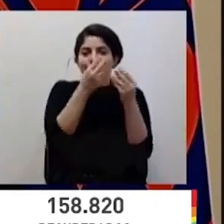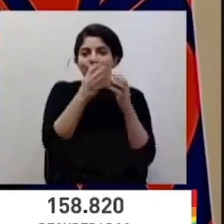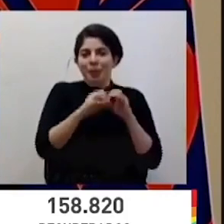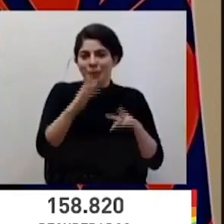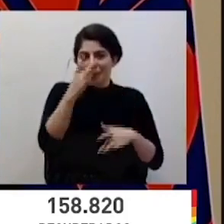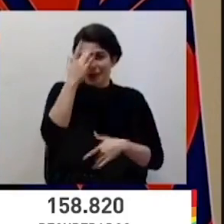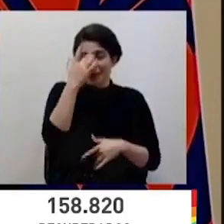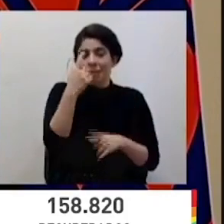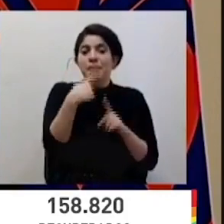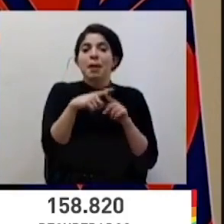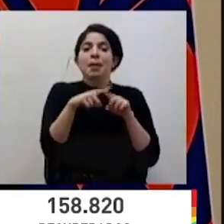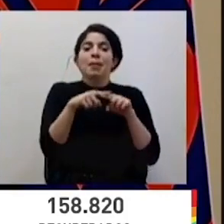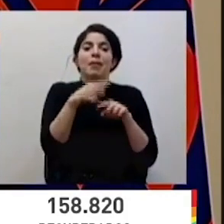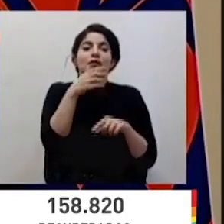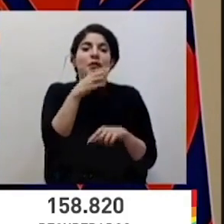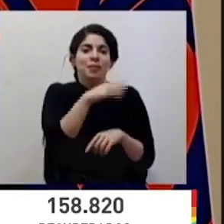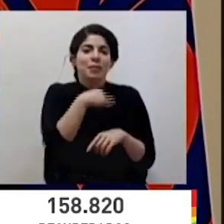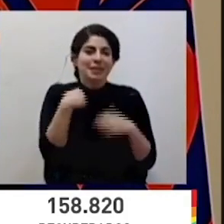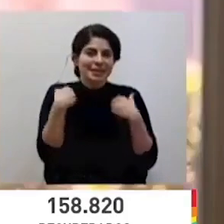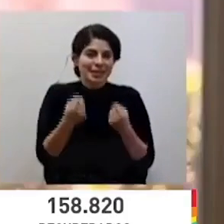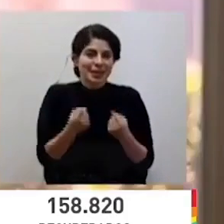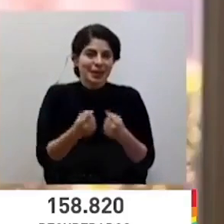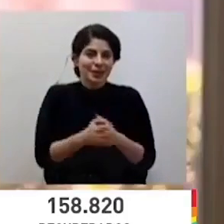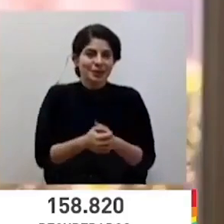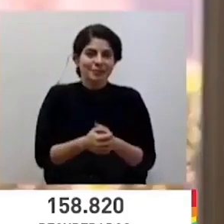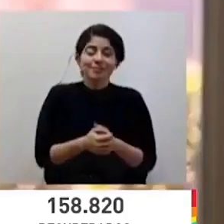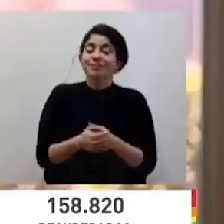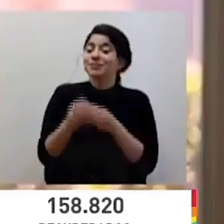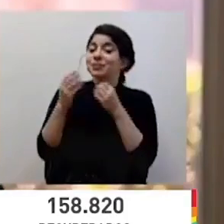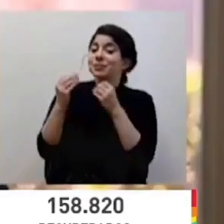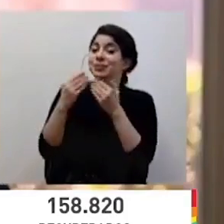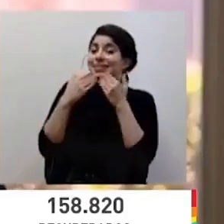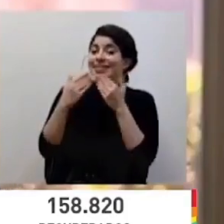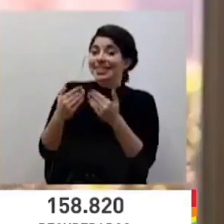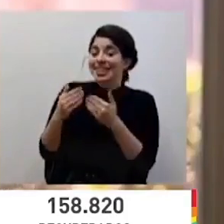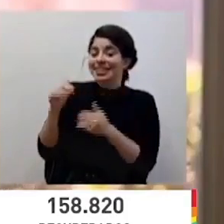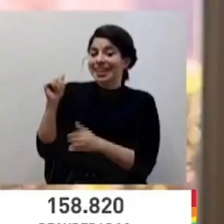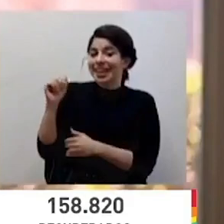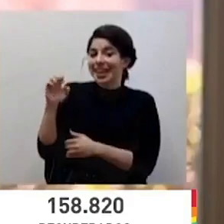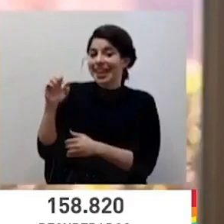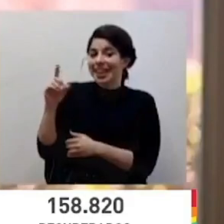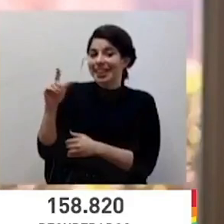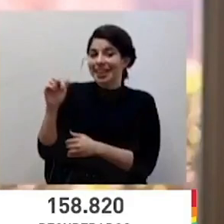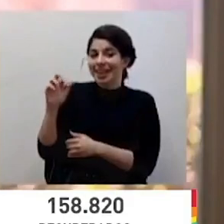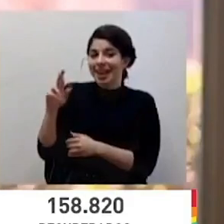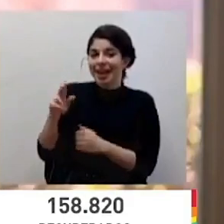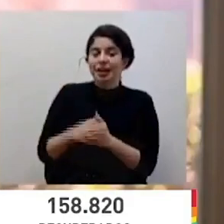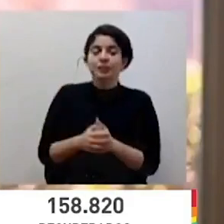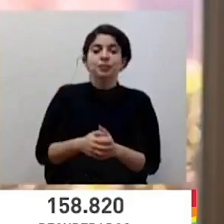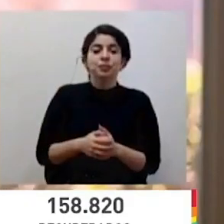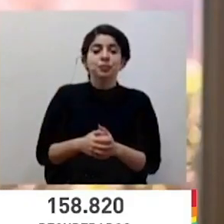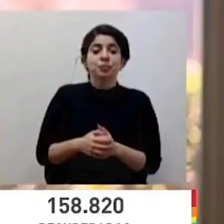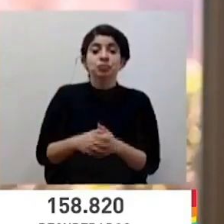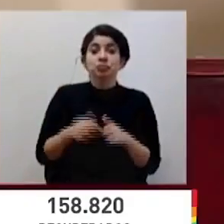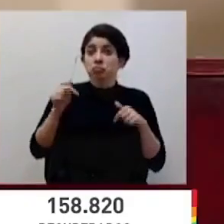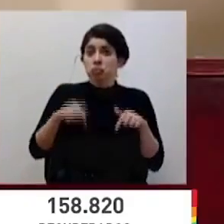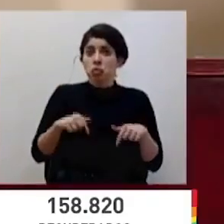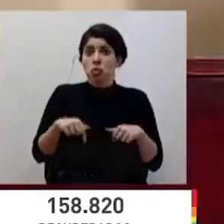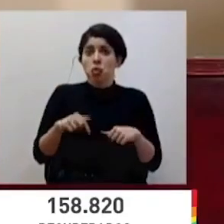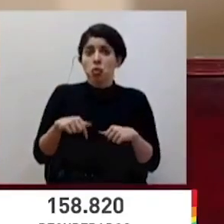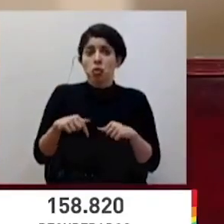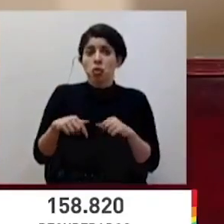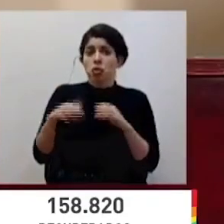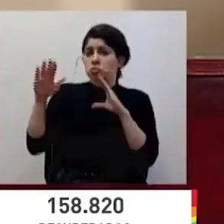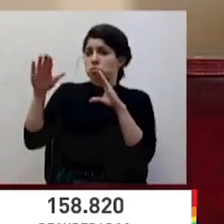y las recomendaciones de salud. Bien, muchísimas gracias, don Edgar. El día de hoy no